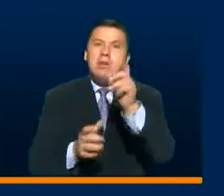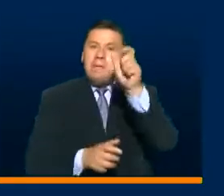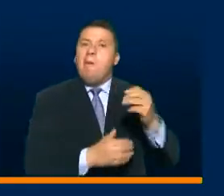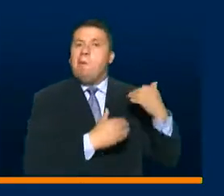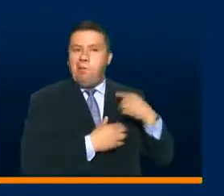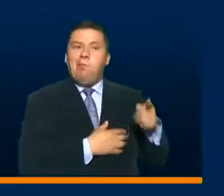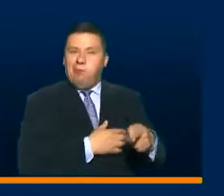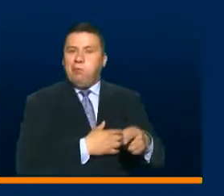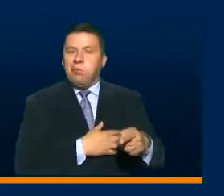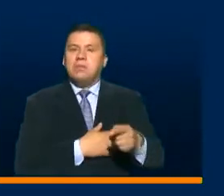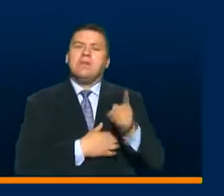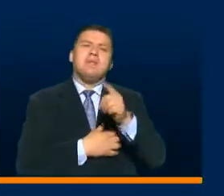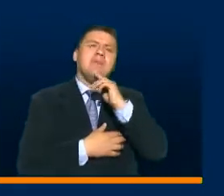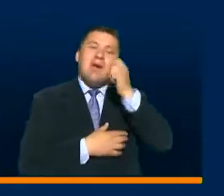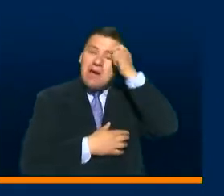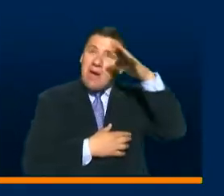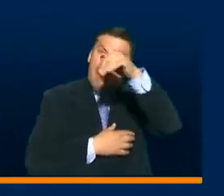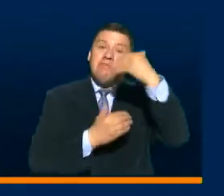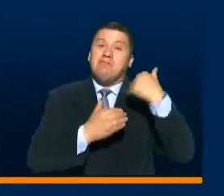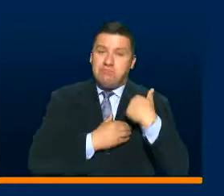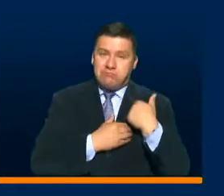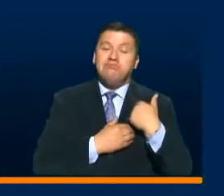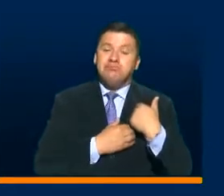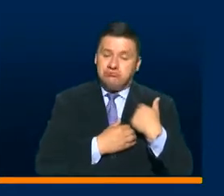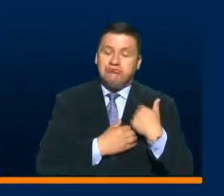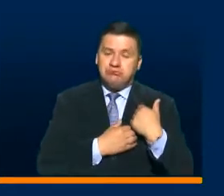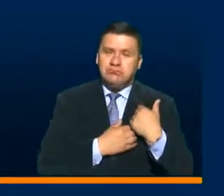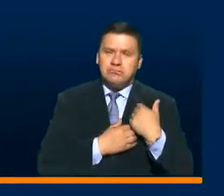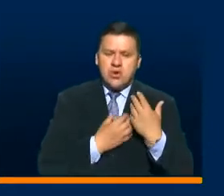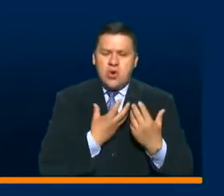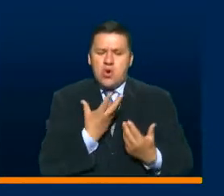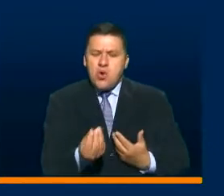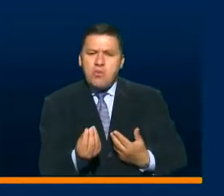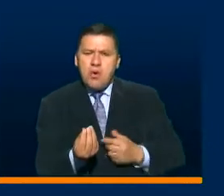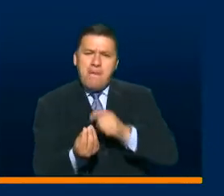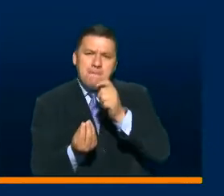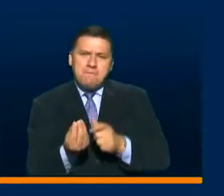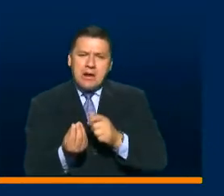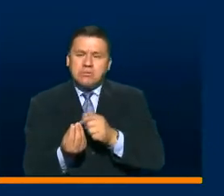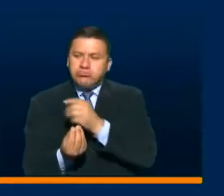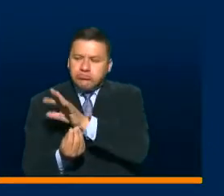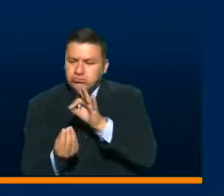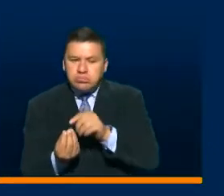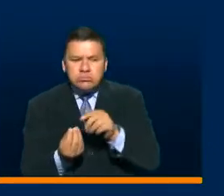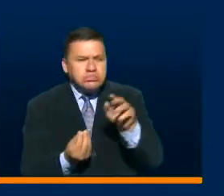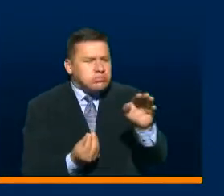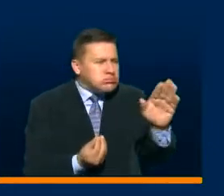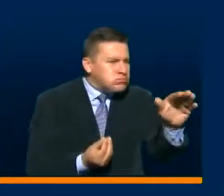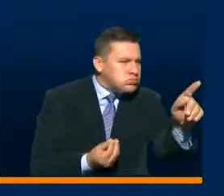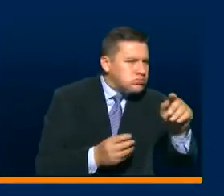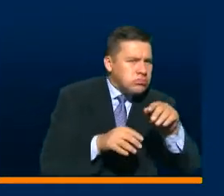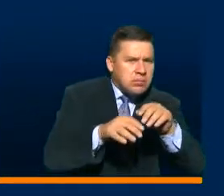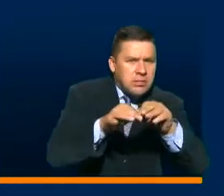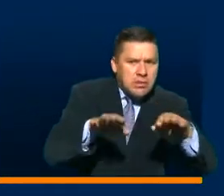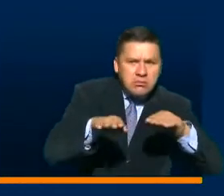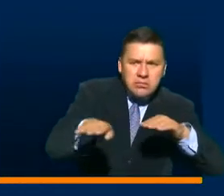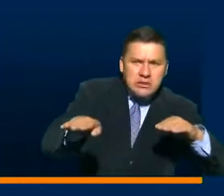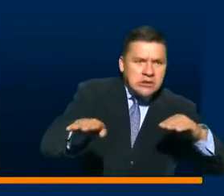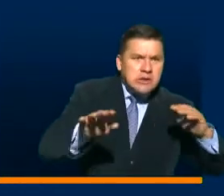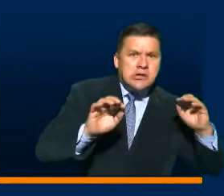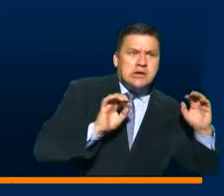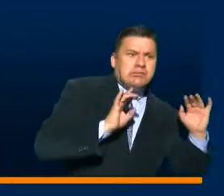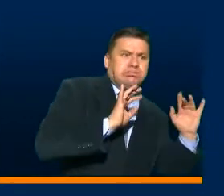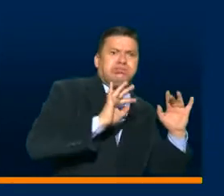caso de Transcaribe, de Cartagena, también han dispuesto un equipo social en donde se identifican las estaciones con mayor